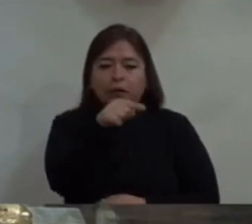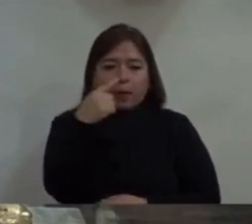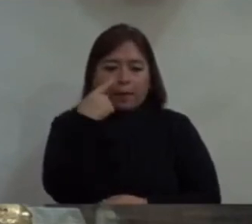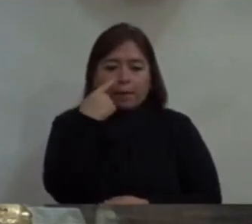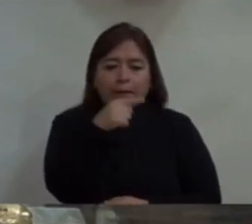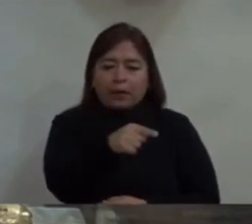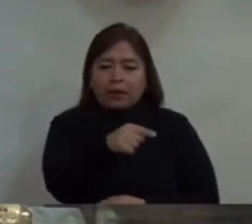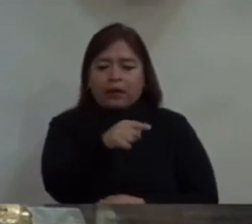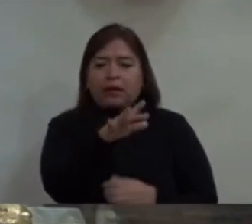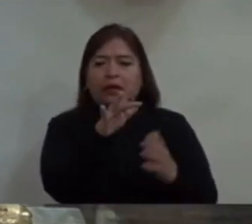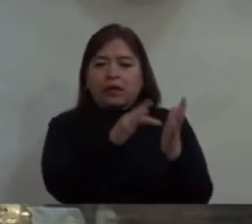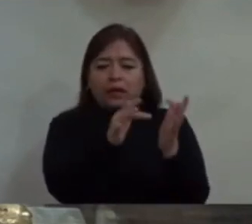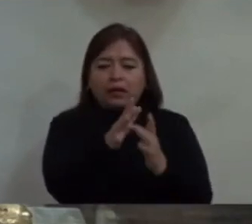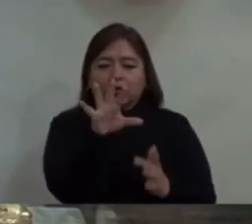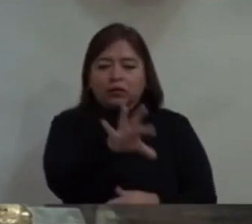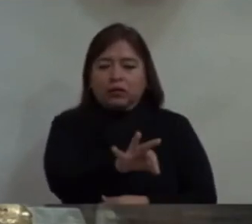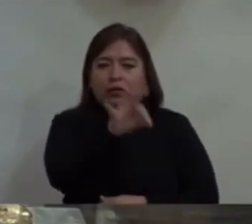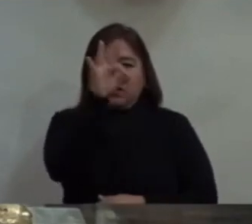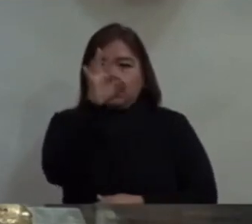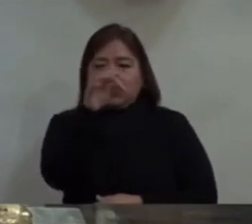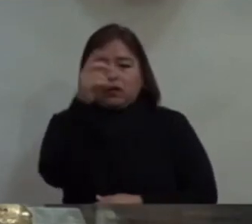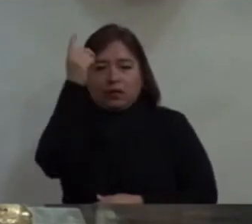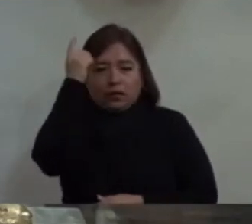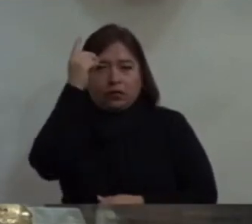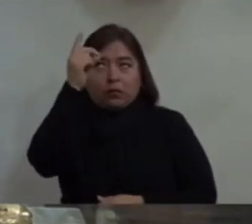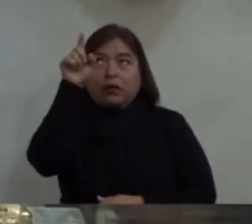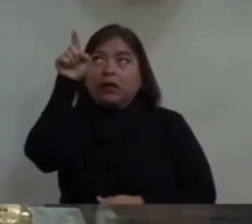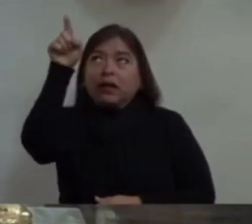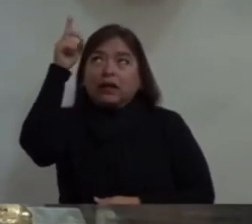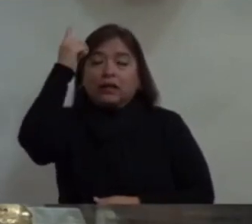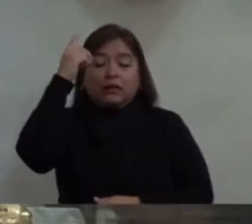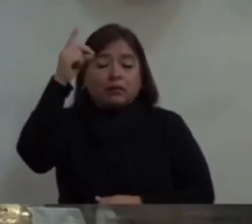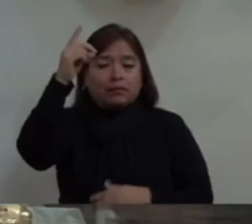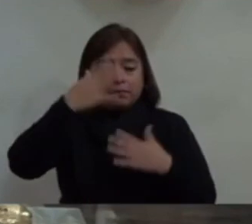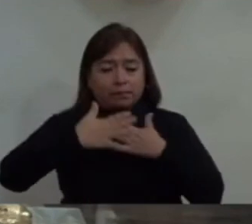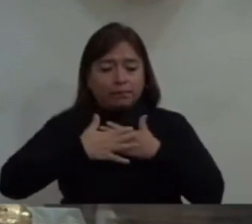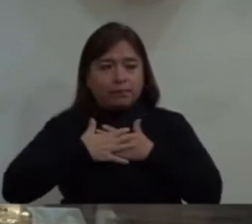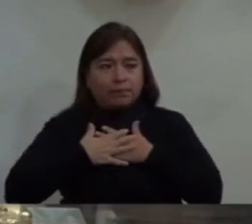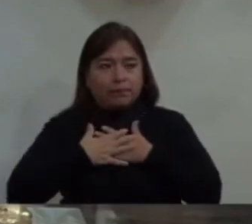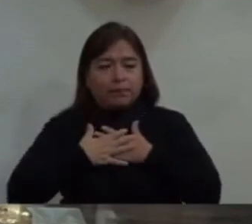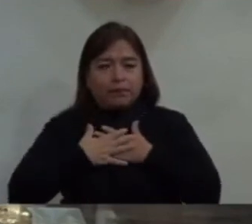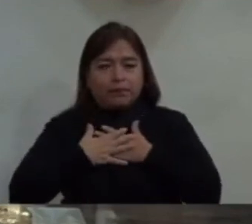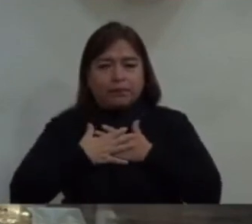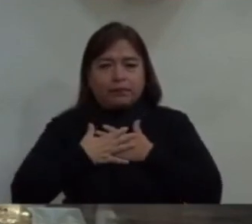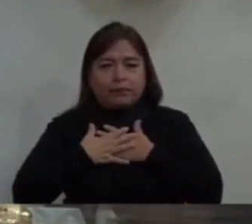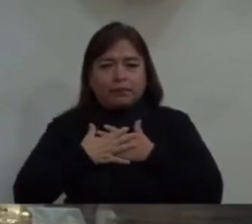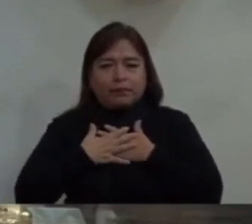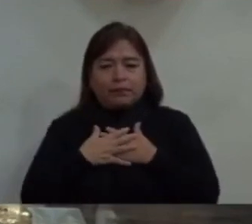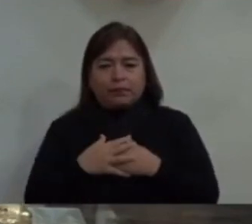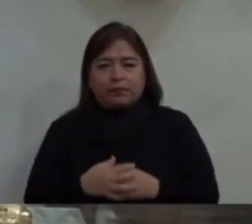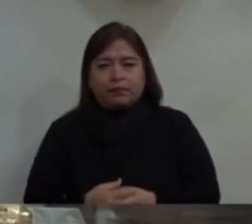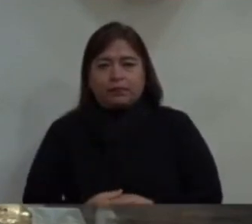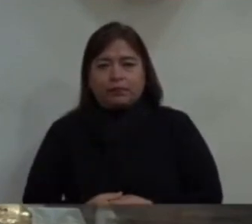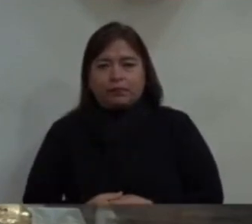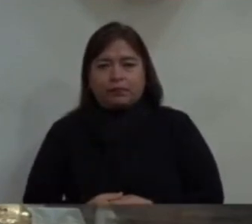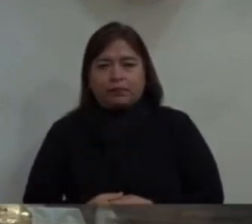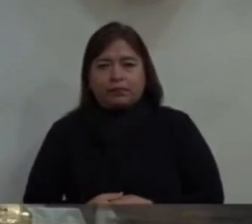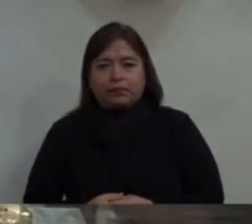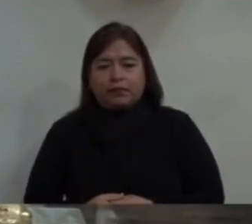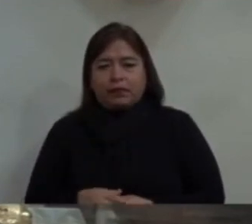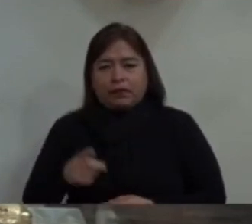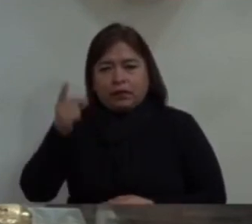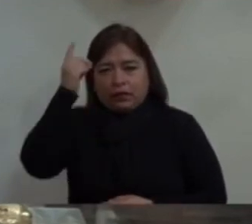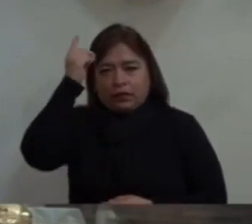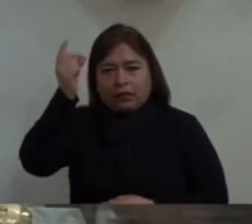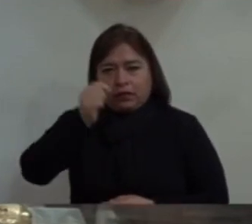miren, aquel a quien Dios ama, al unigénito, que Dios